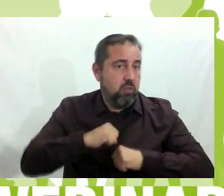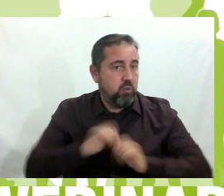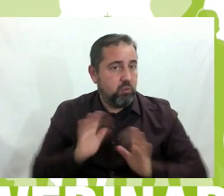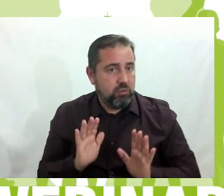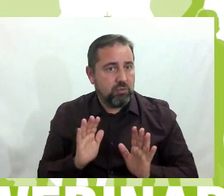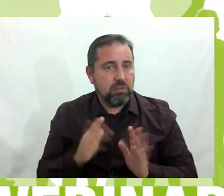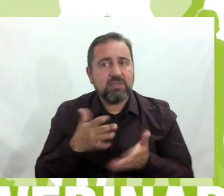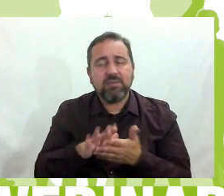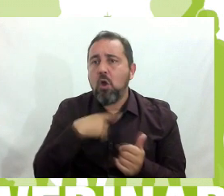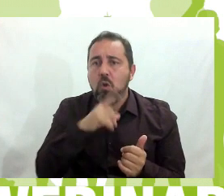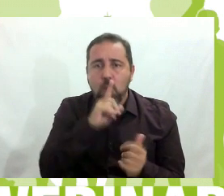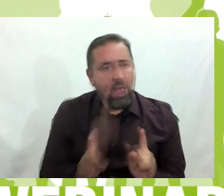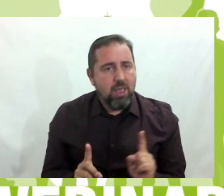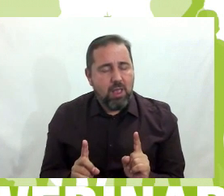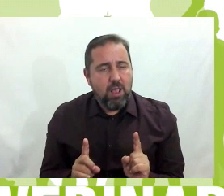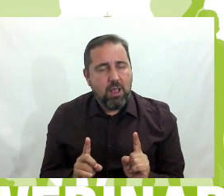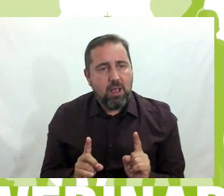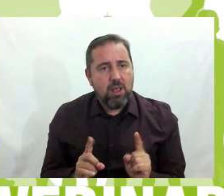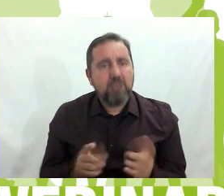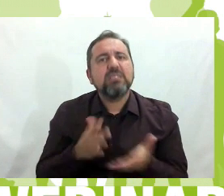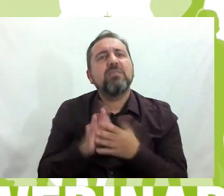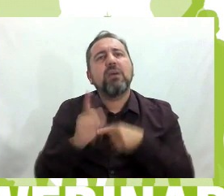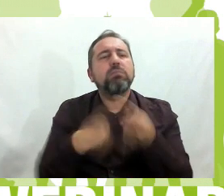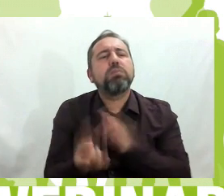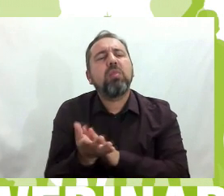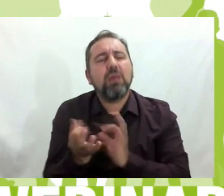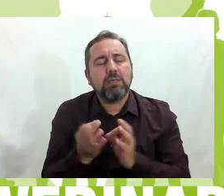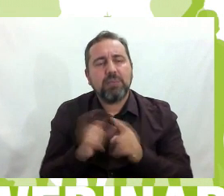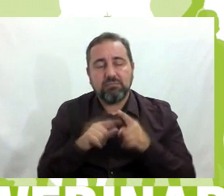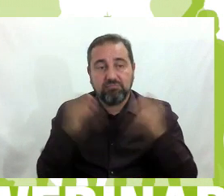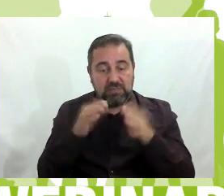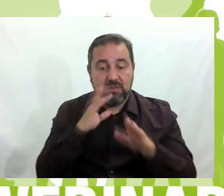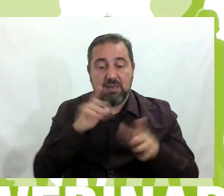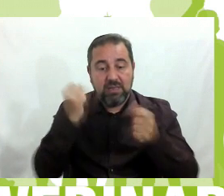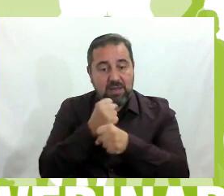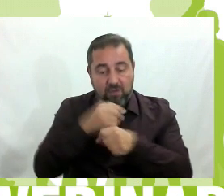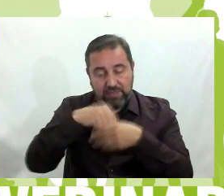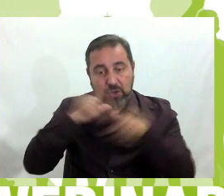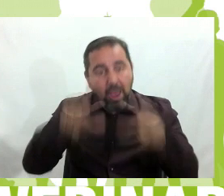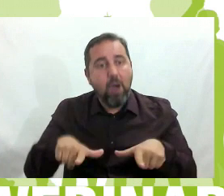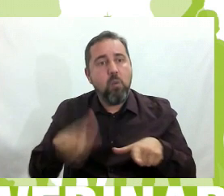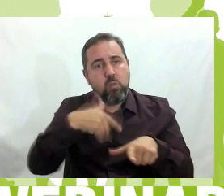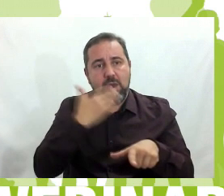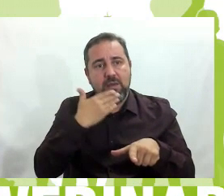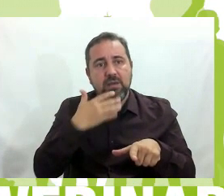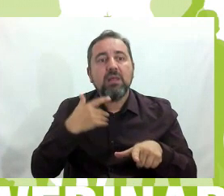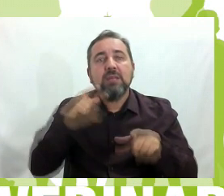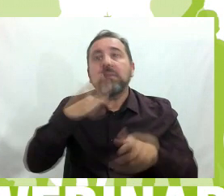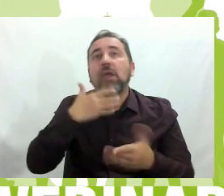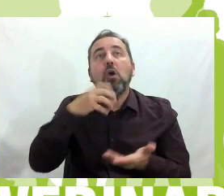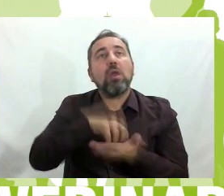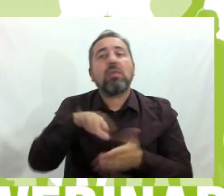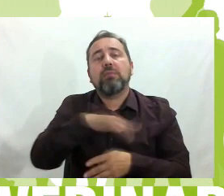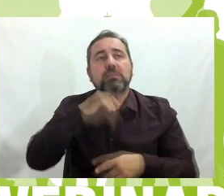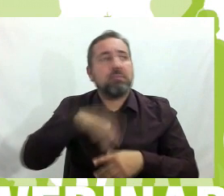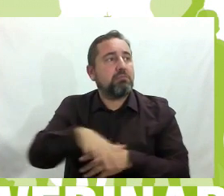no se callan. ¿Esto qué produce? Una mayor concentración en las tareas del aula. Claro, se sienten que la escuela es un espacio seguro, pues están